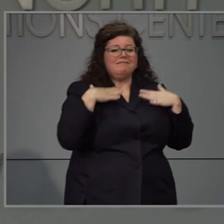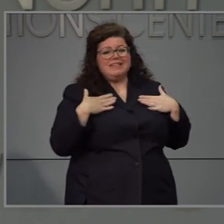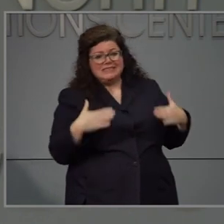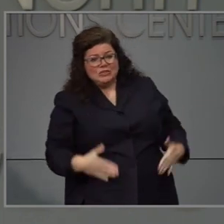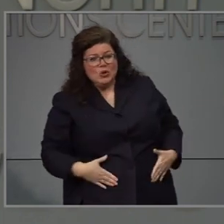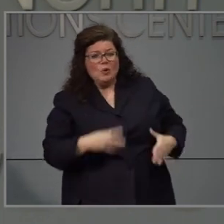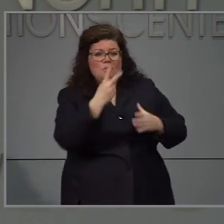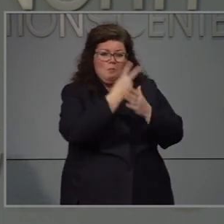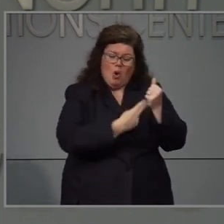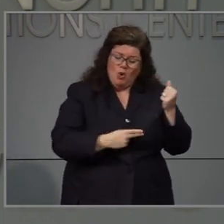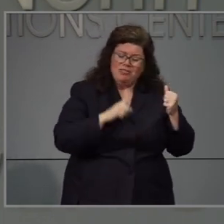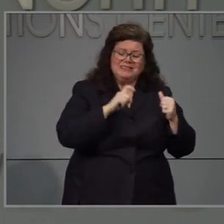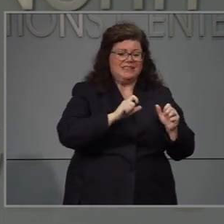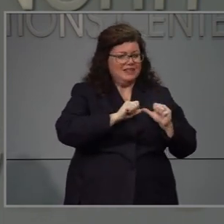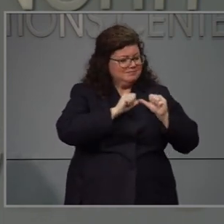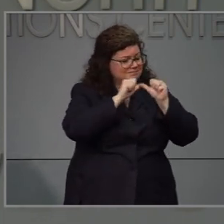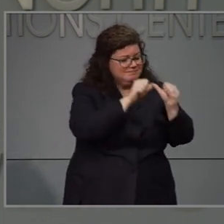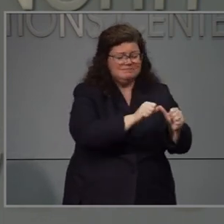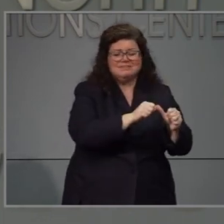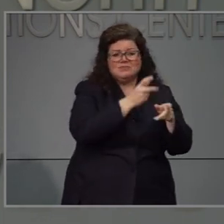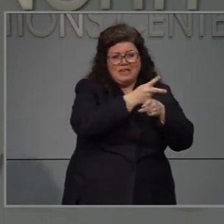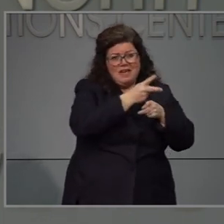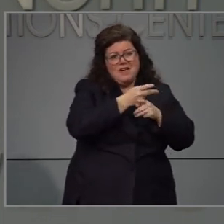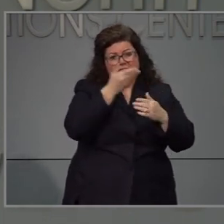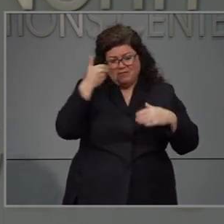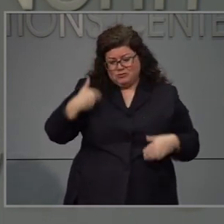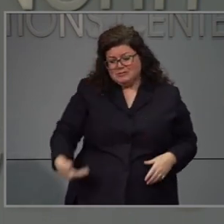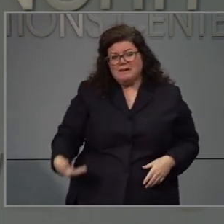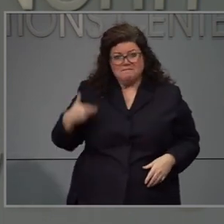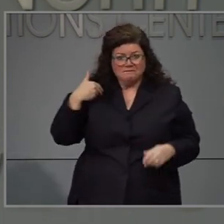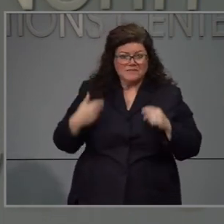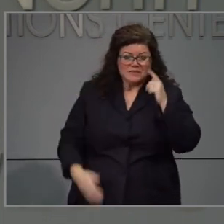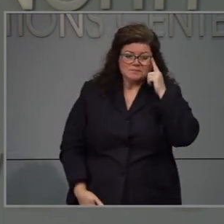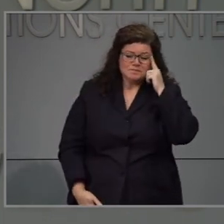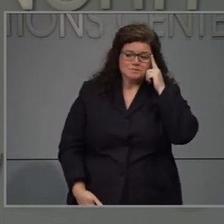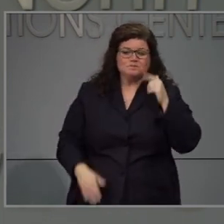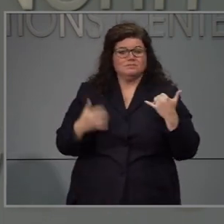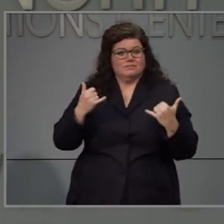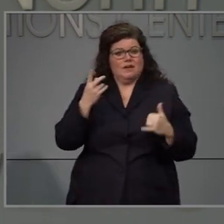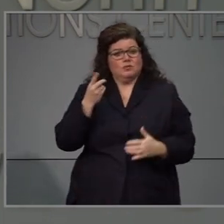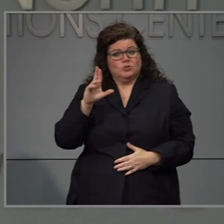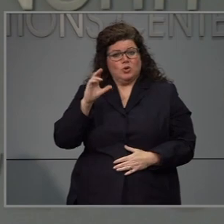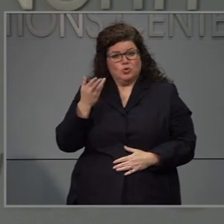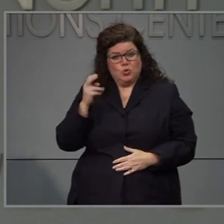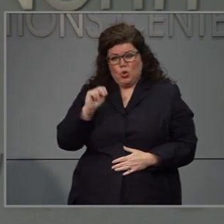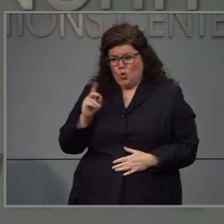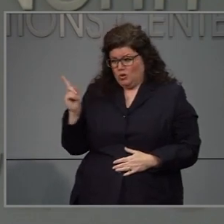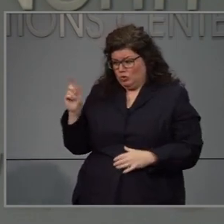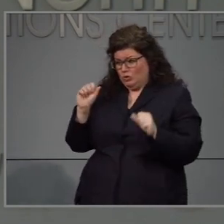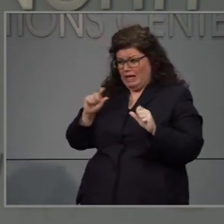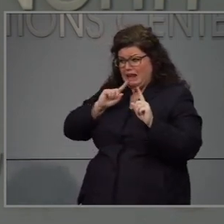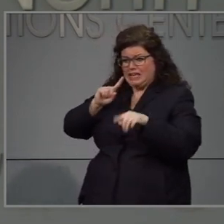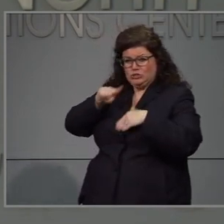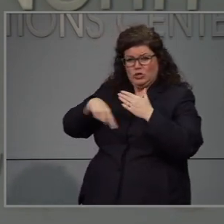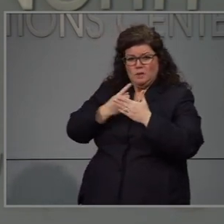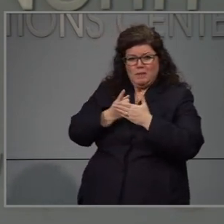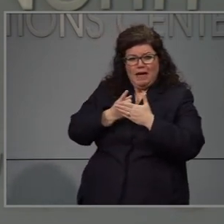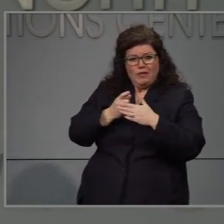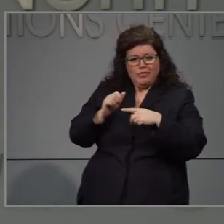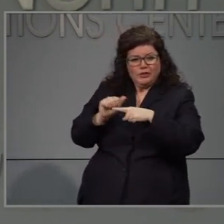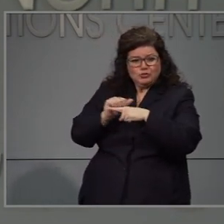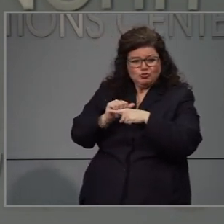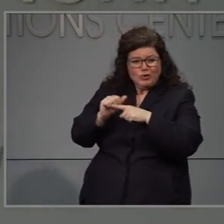que ya que hable acerca de las instituciones correccionales y que la doctora K. L. de seguimiento al la pregunta del